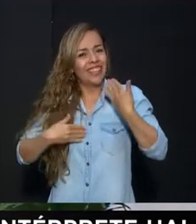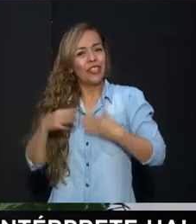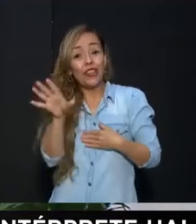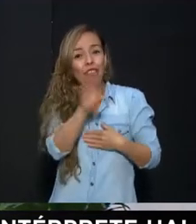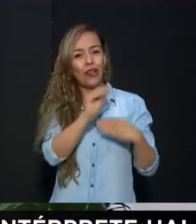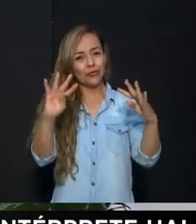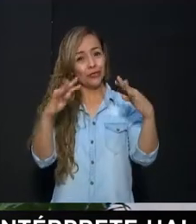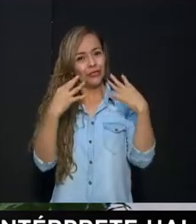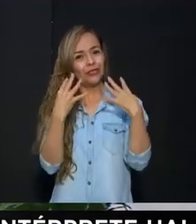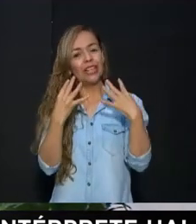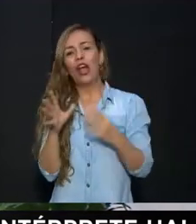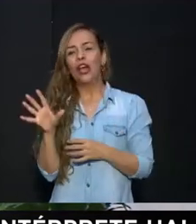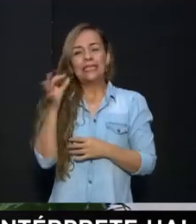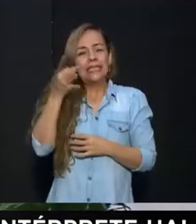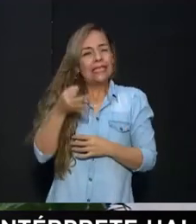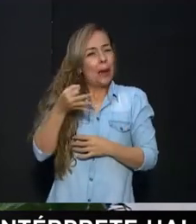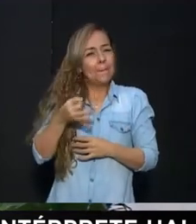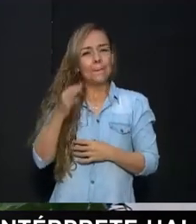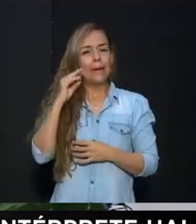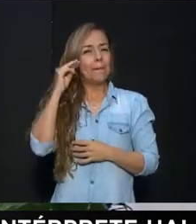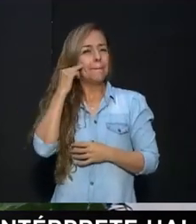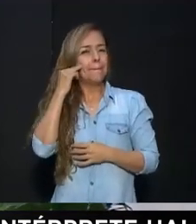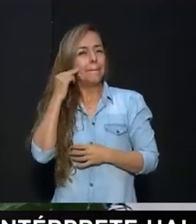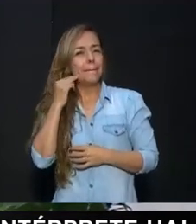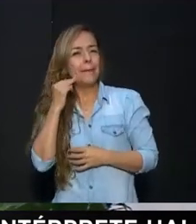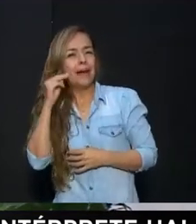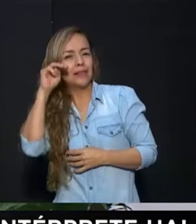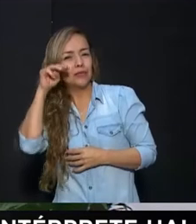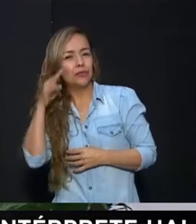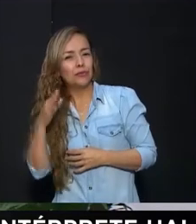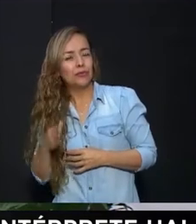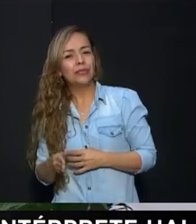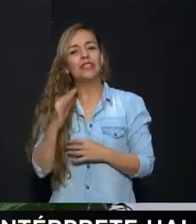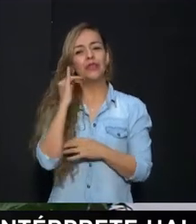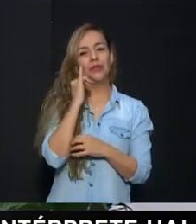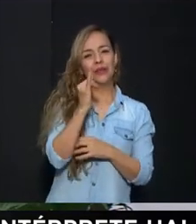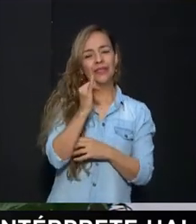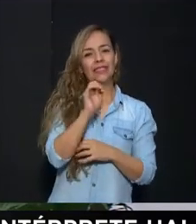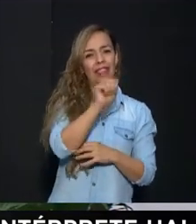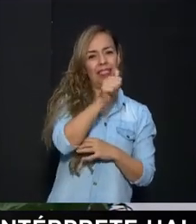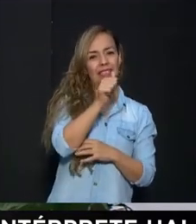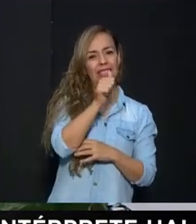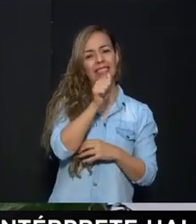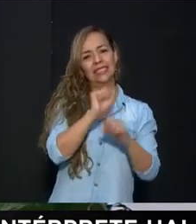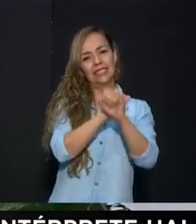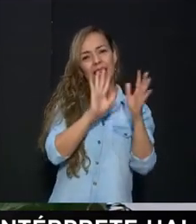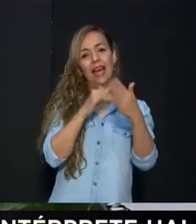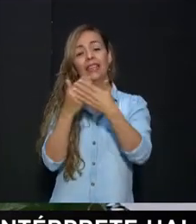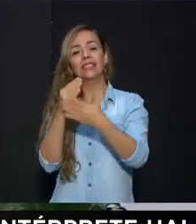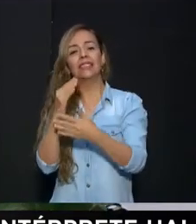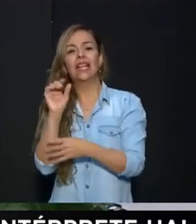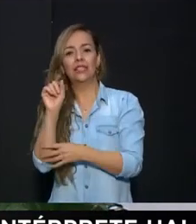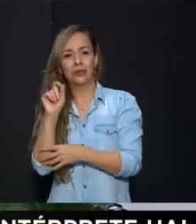con nosotros. Siempre les cumplimos la cita todos los martes y los jueves de 10 de la mañana a 11 de la mañana. Y les cuento que tenemos